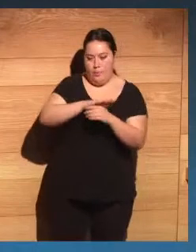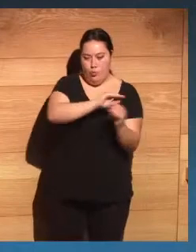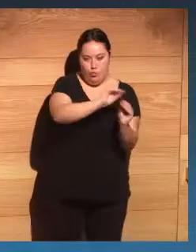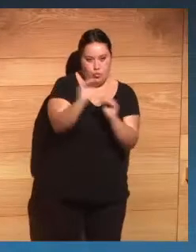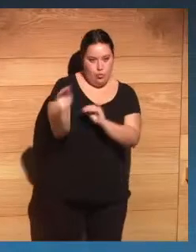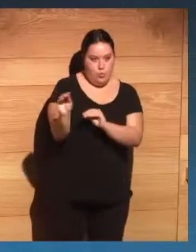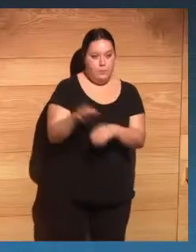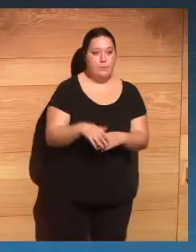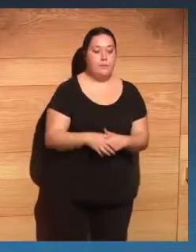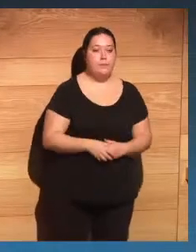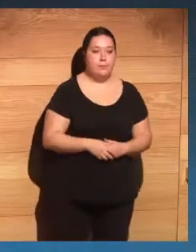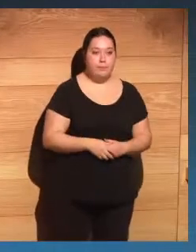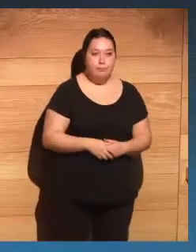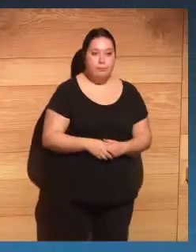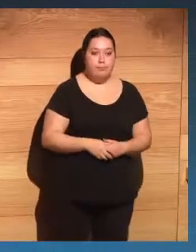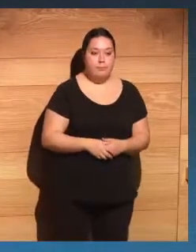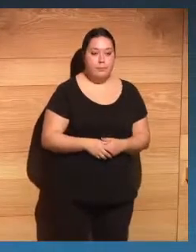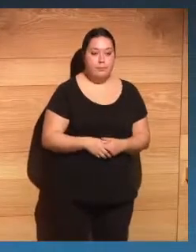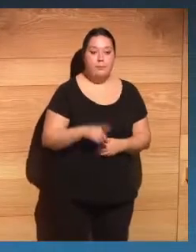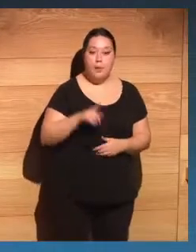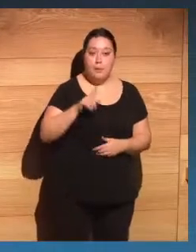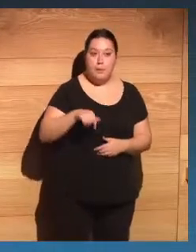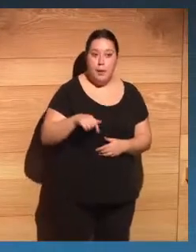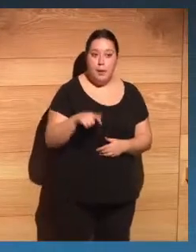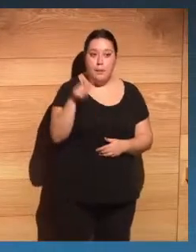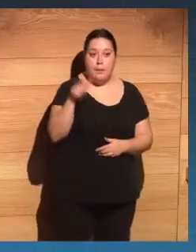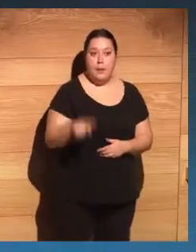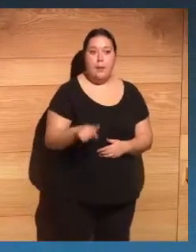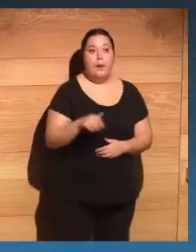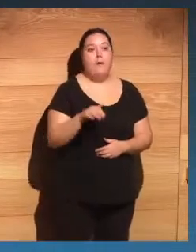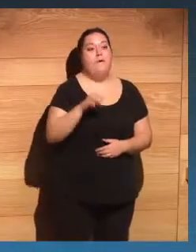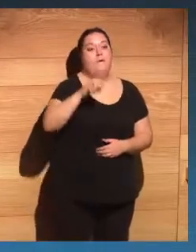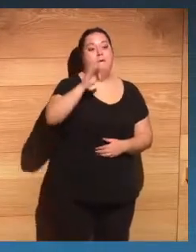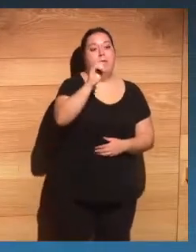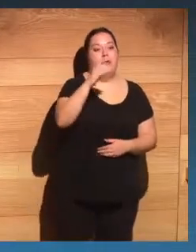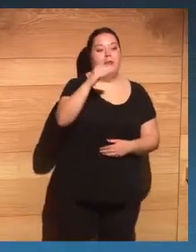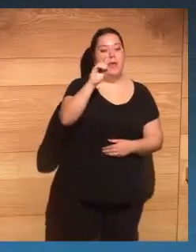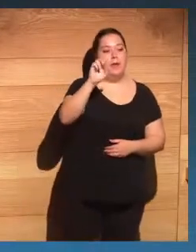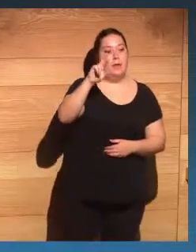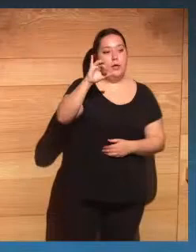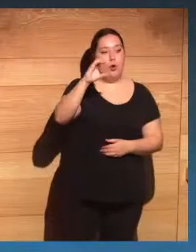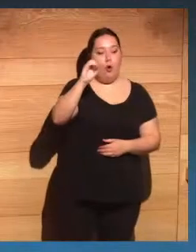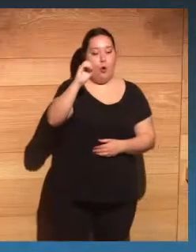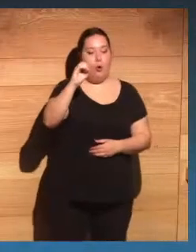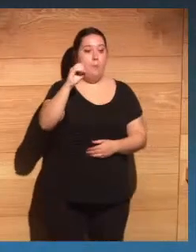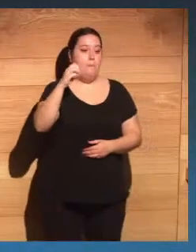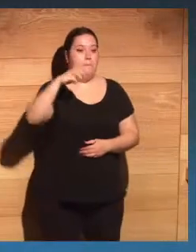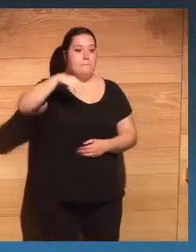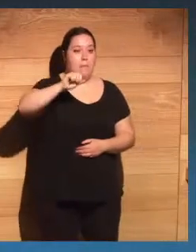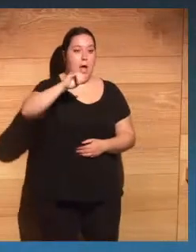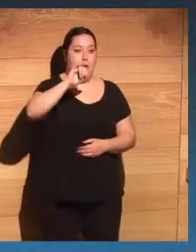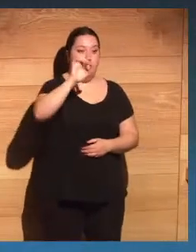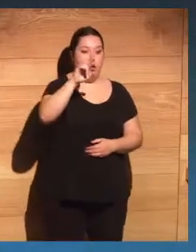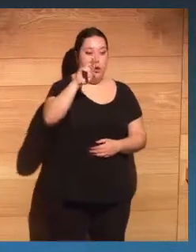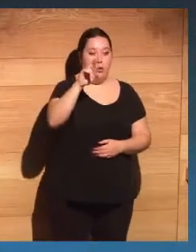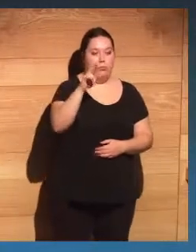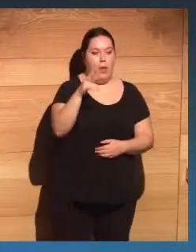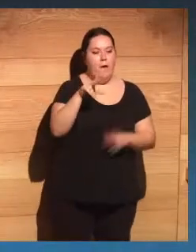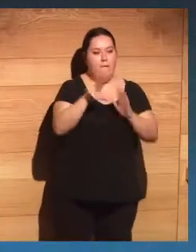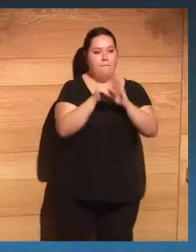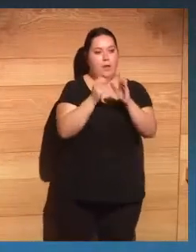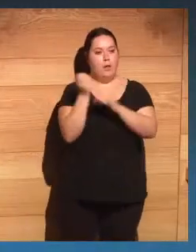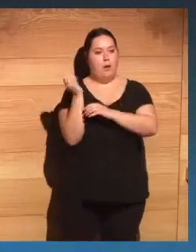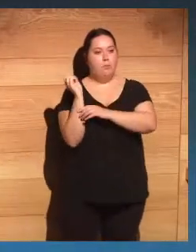también otra que no está aquí que es Federico Mayor Zaragoza que nos ha mandado un vídeo que veremos a continuación.